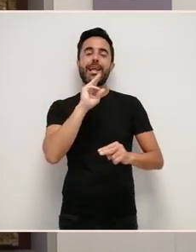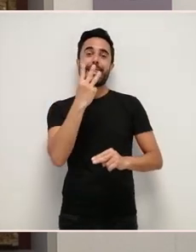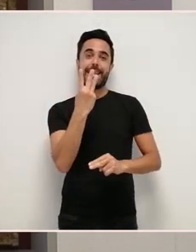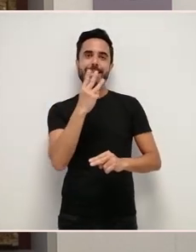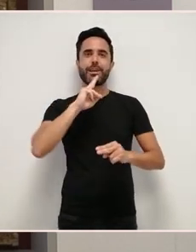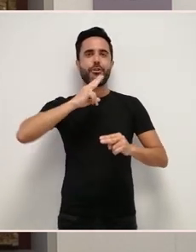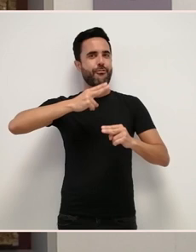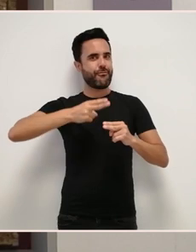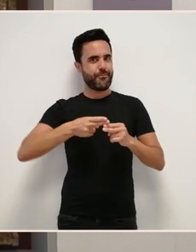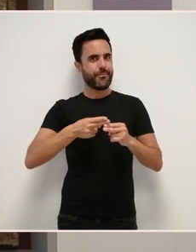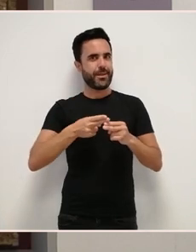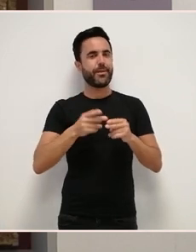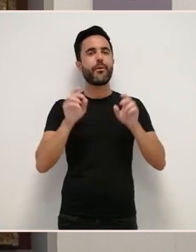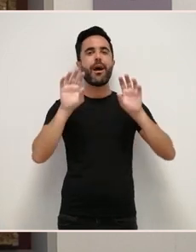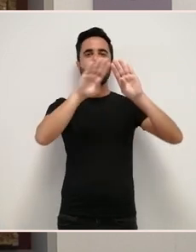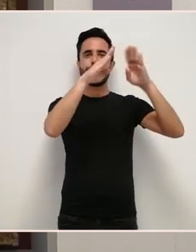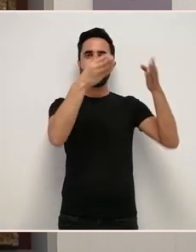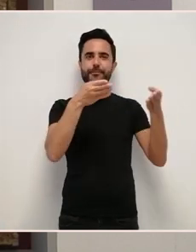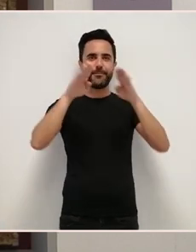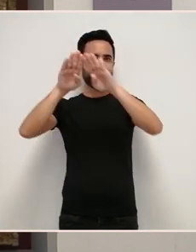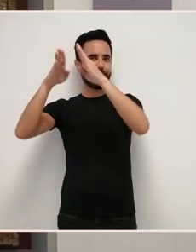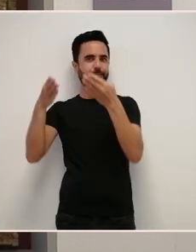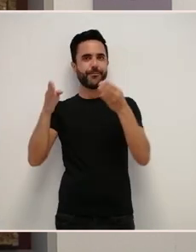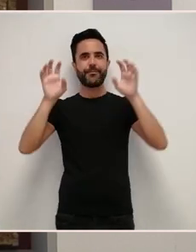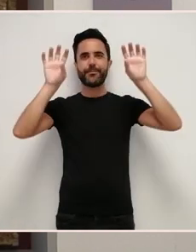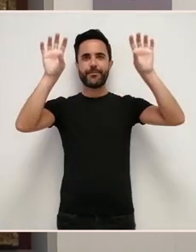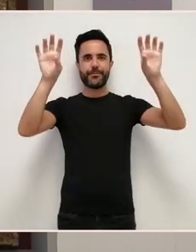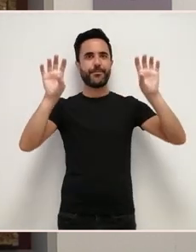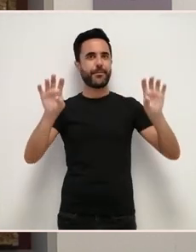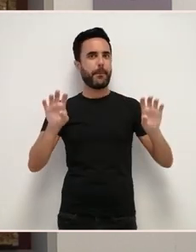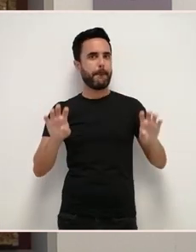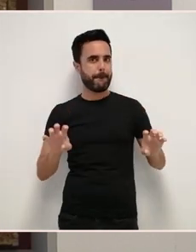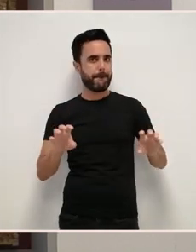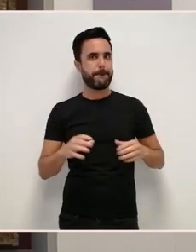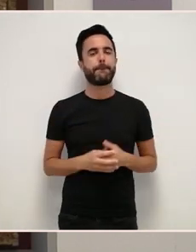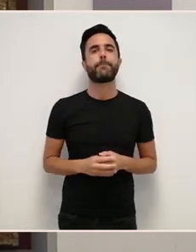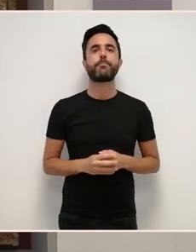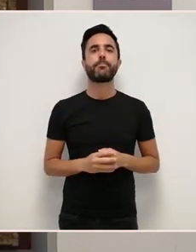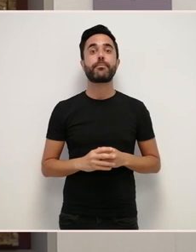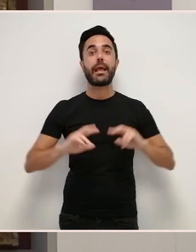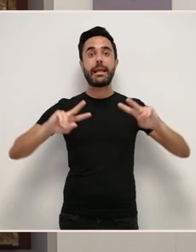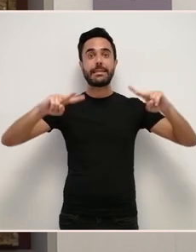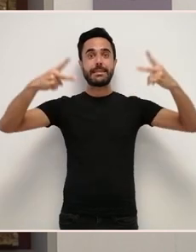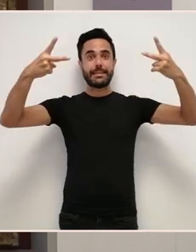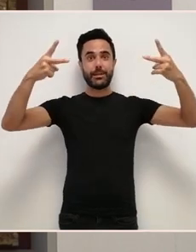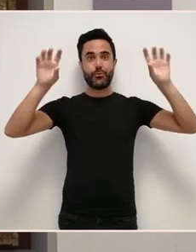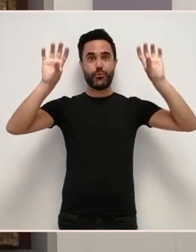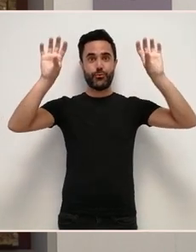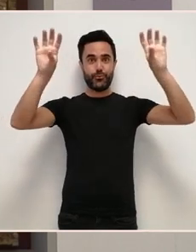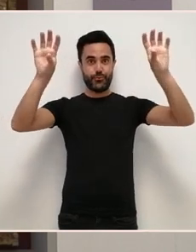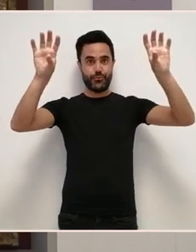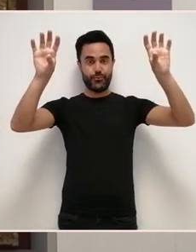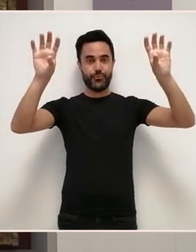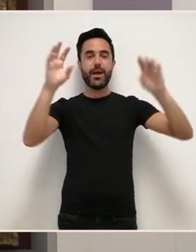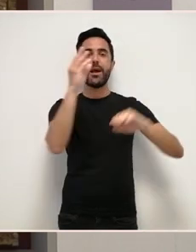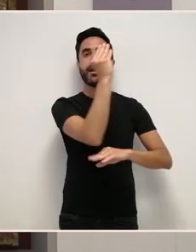nas seis fornelas abertas nas vías extremas De tal xeito que, no segundo nivel de fornelas,